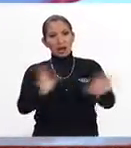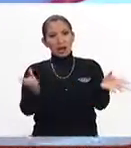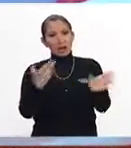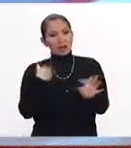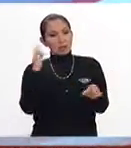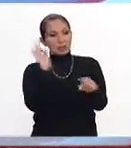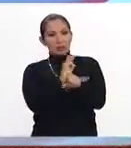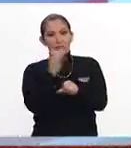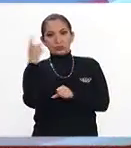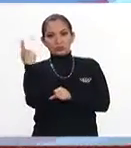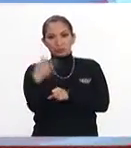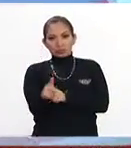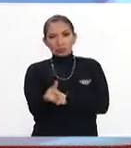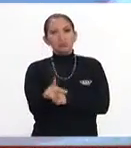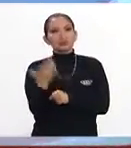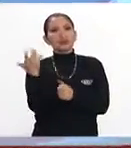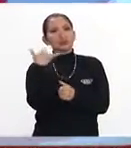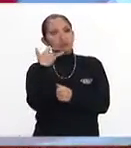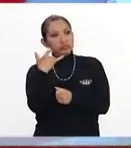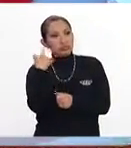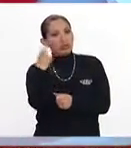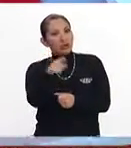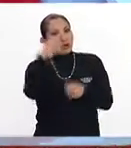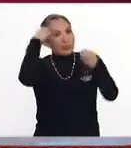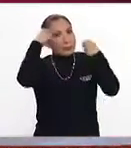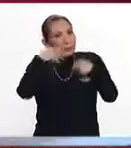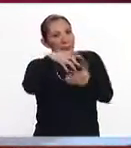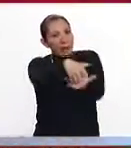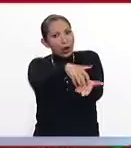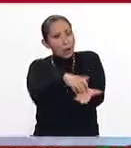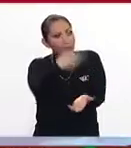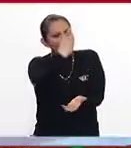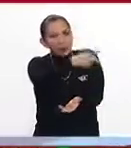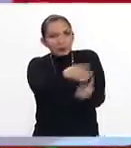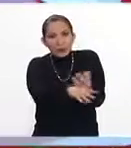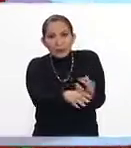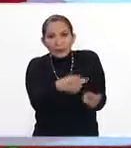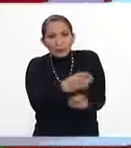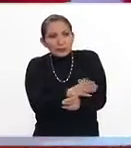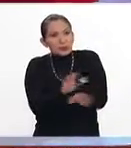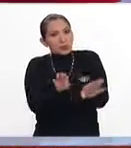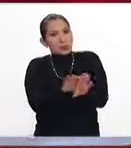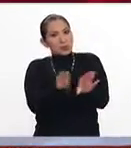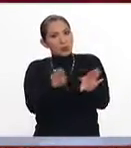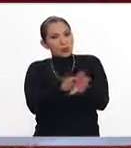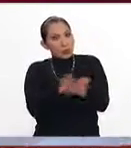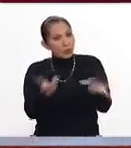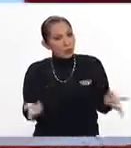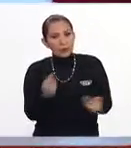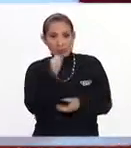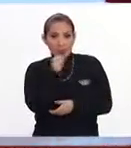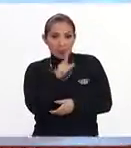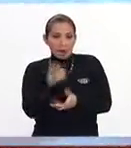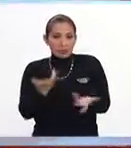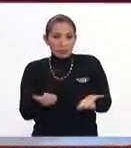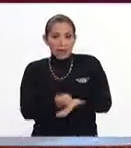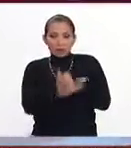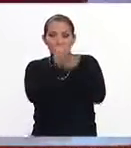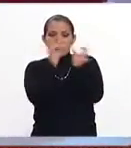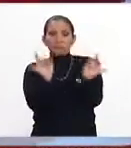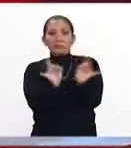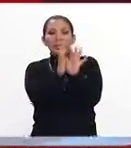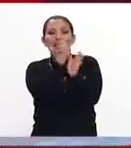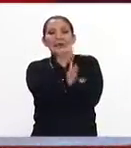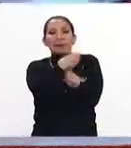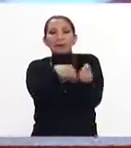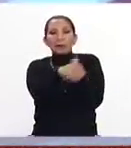protegerían sus esfuerzos, su trabajo, sus ahorros, sus inversiones para ellos, sino también ayuda a generar